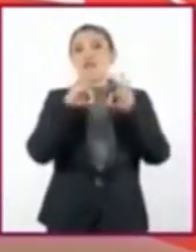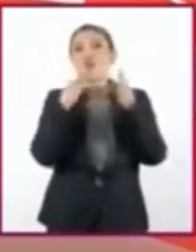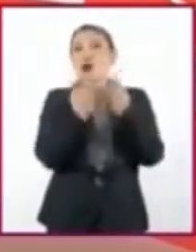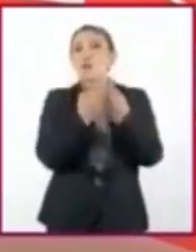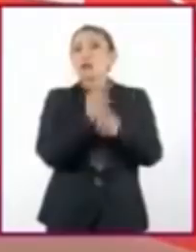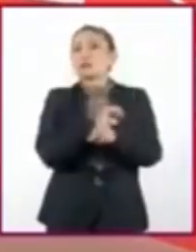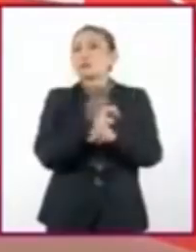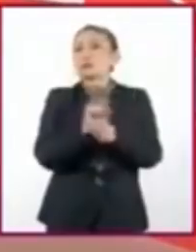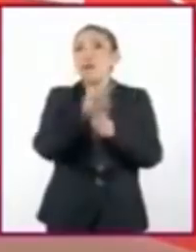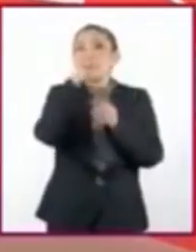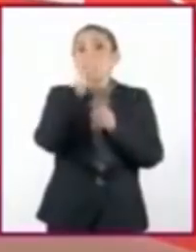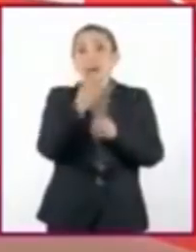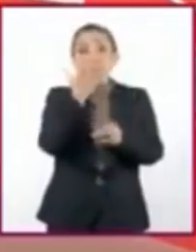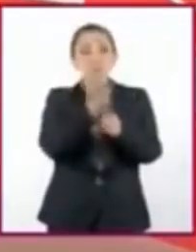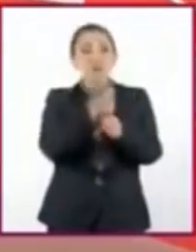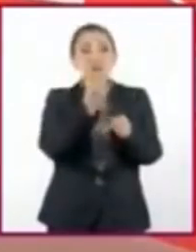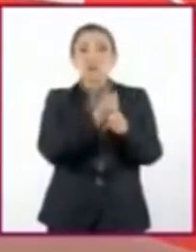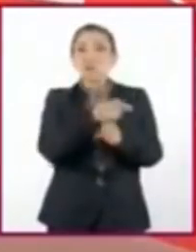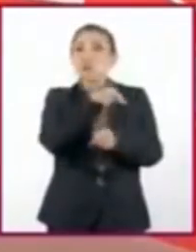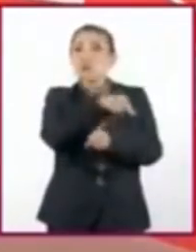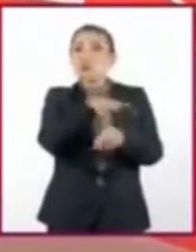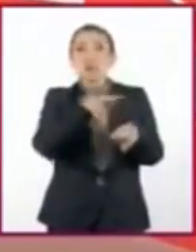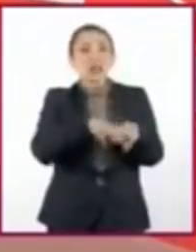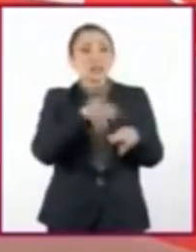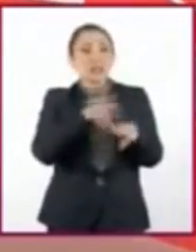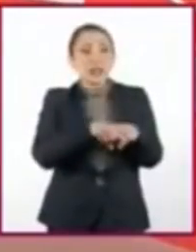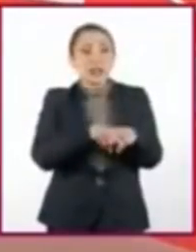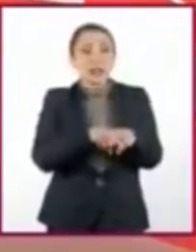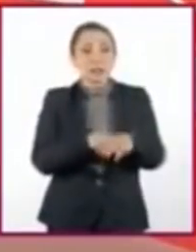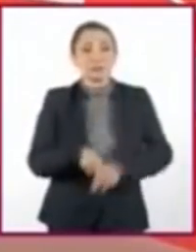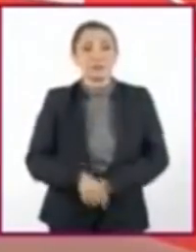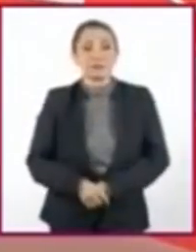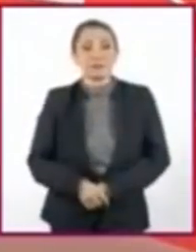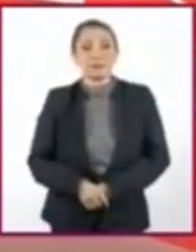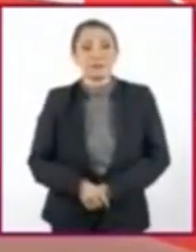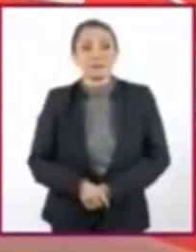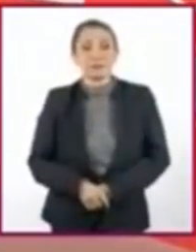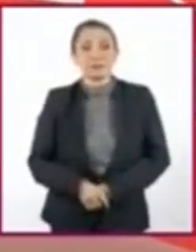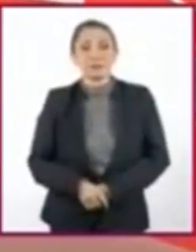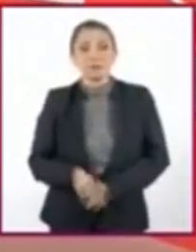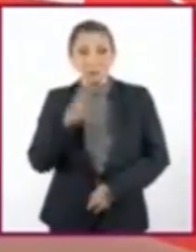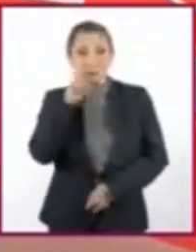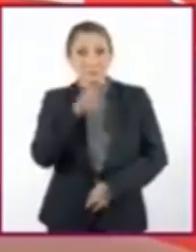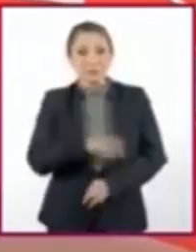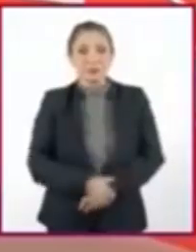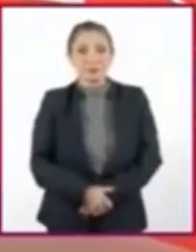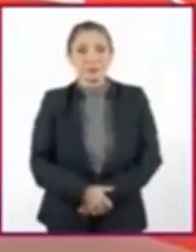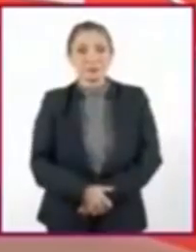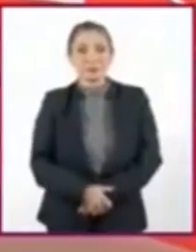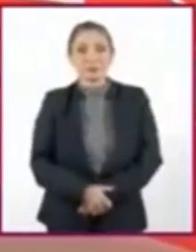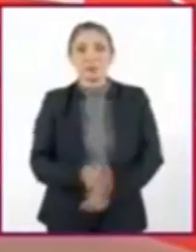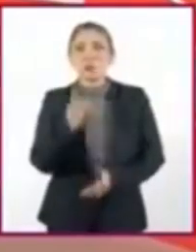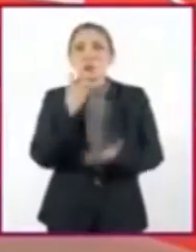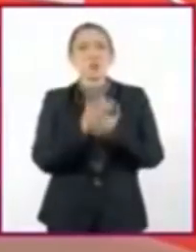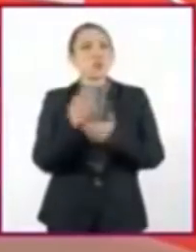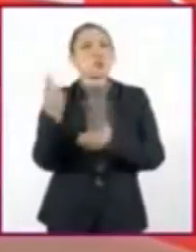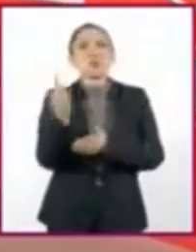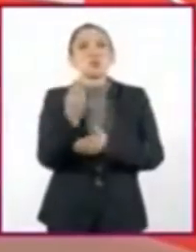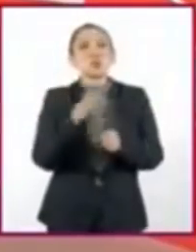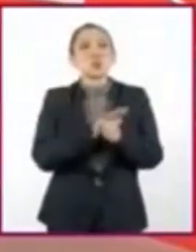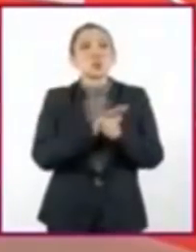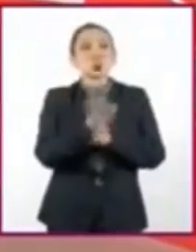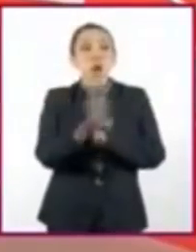sencillas para poder reparar este tipo de desperfectos. Lo único que necesitan